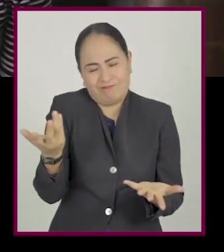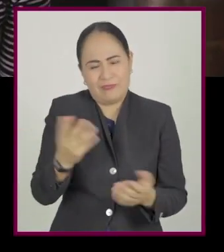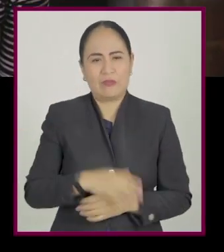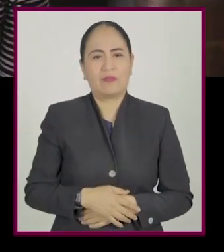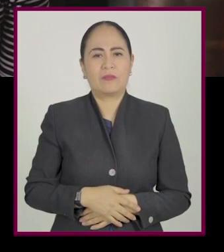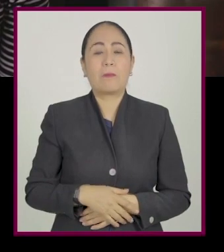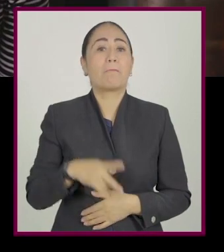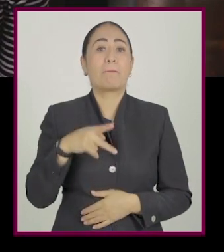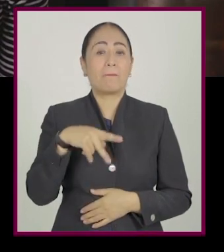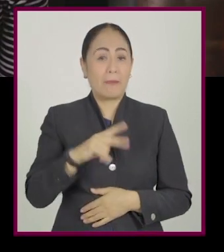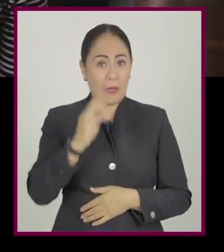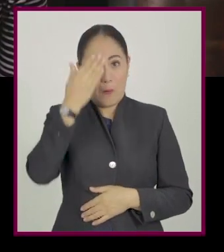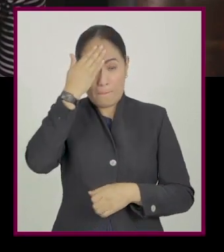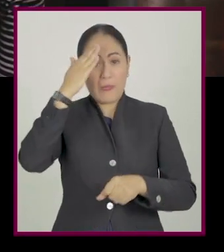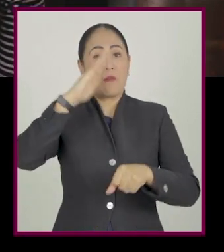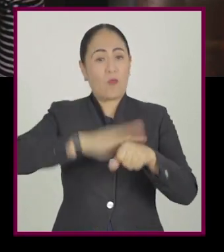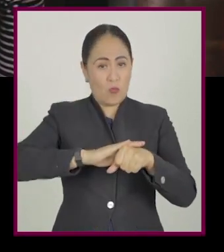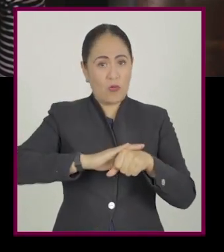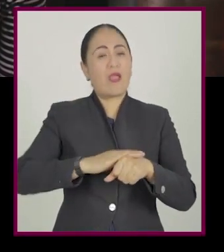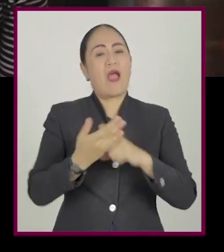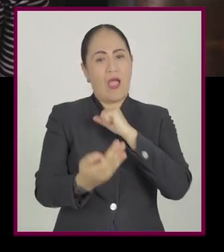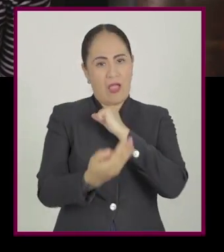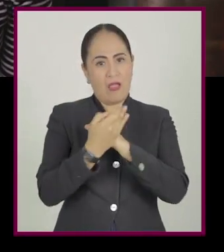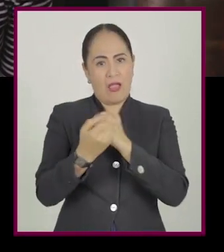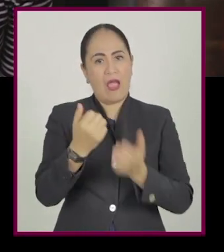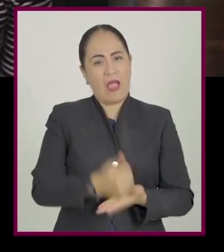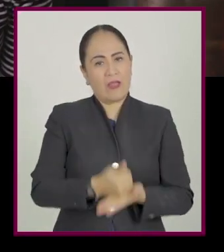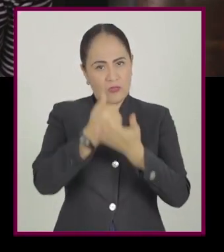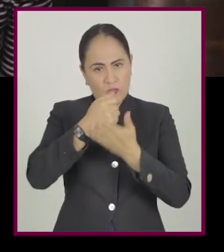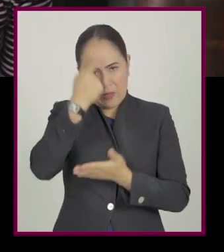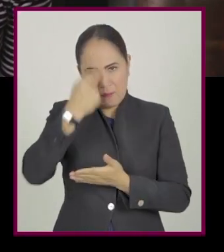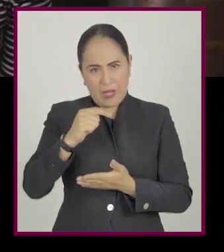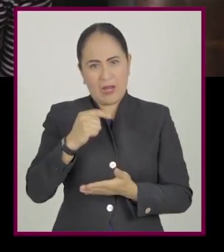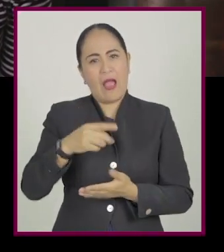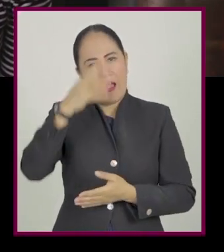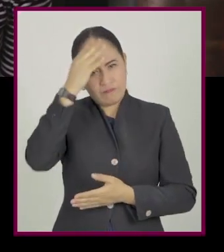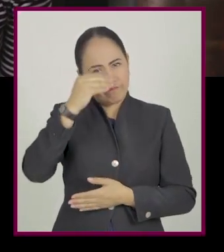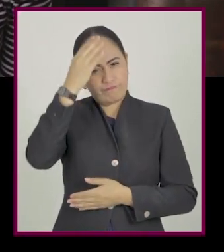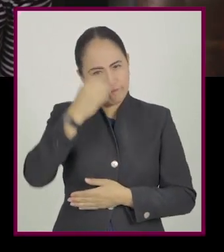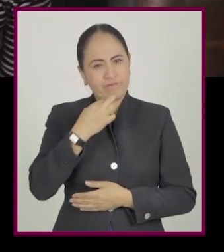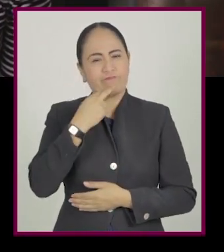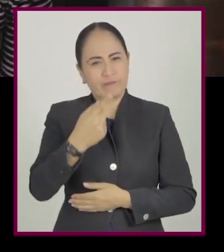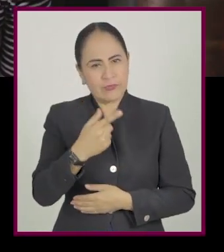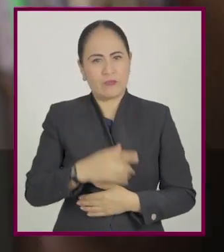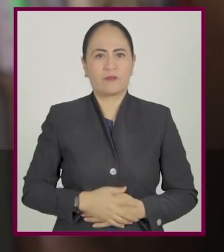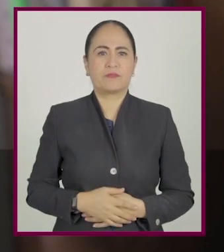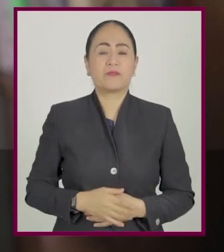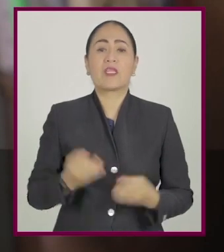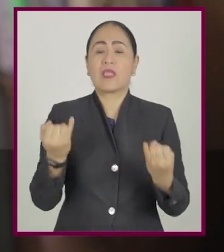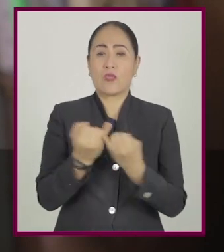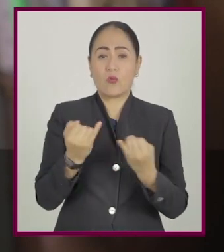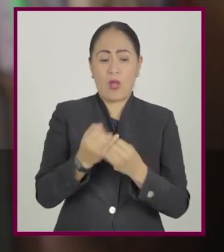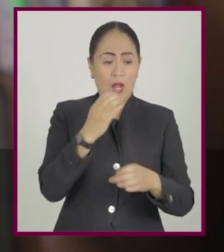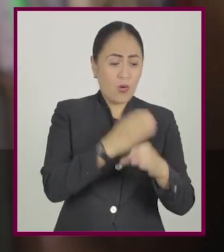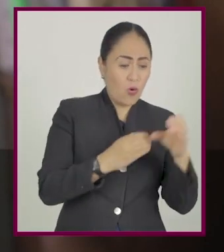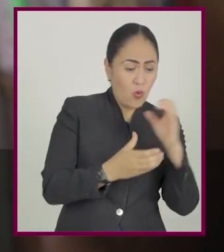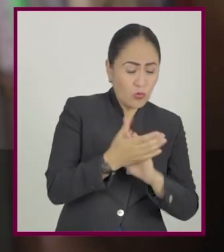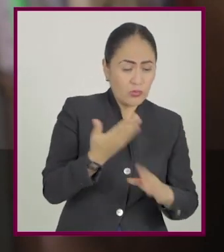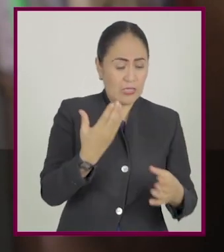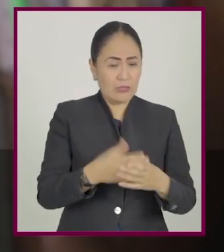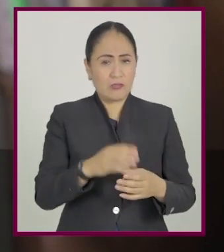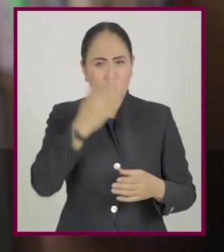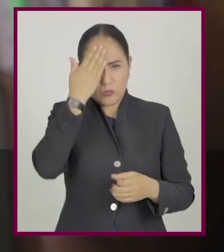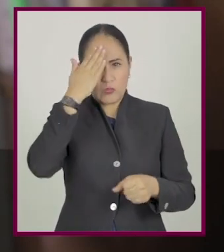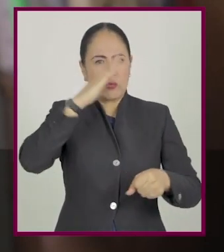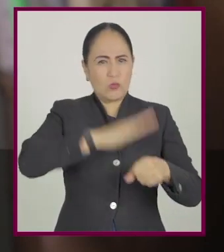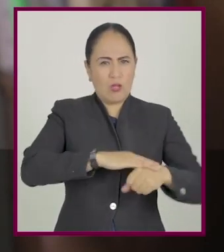Pero lo importante es tomar en cuenta que la memoria sí es un instrumento para aprender. Y que guardar